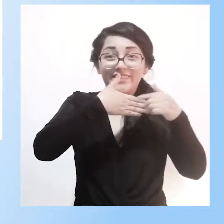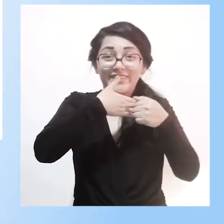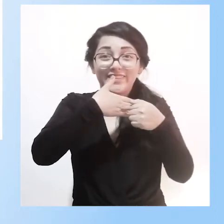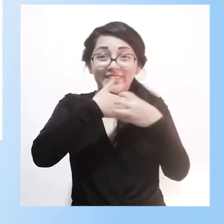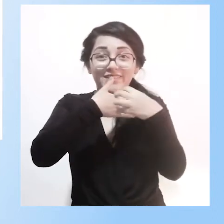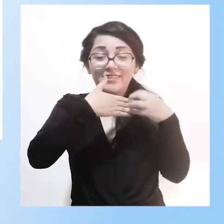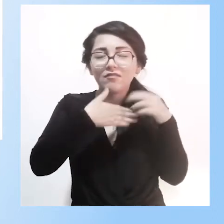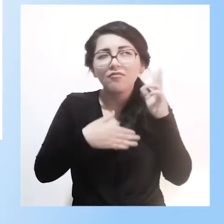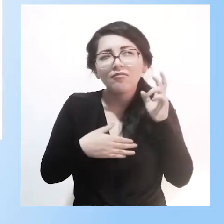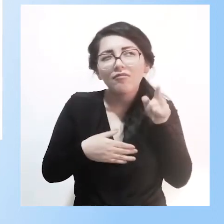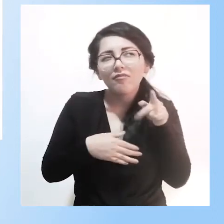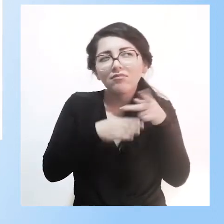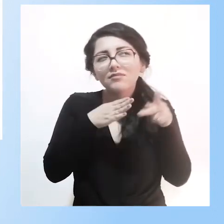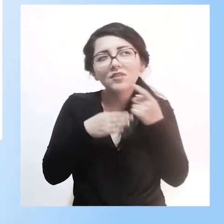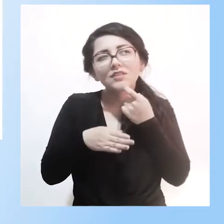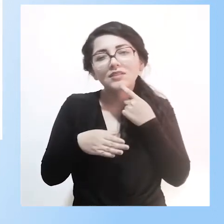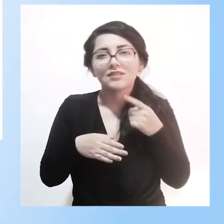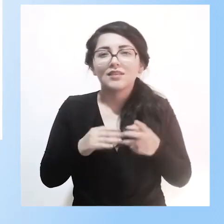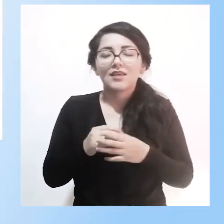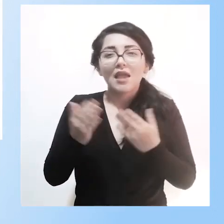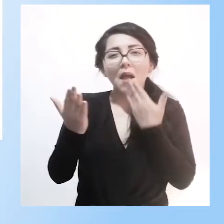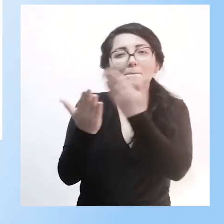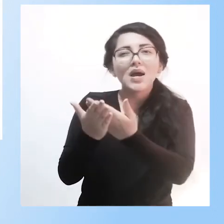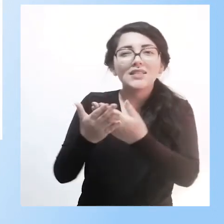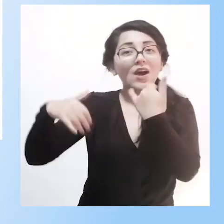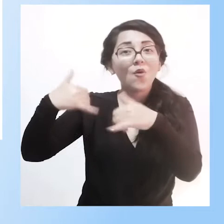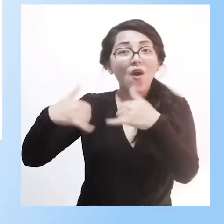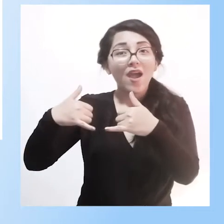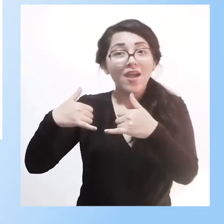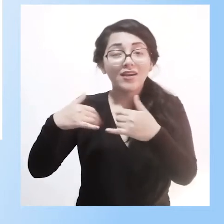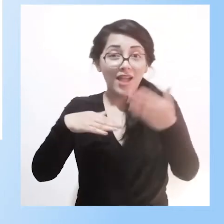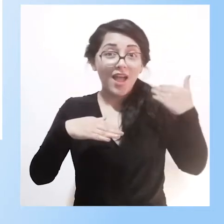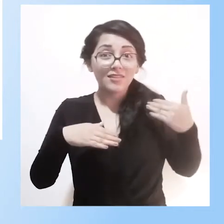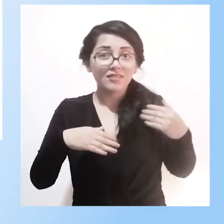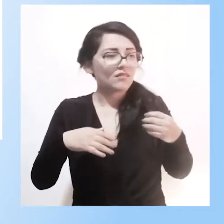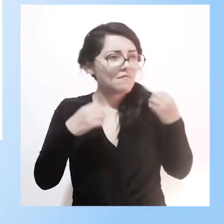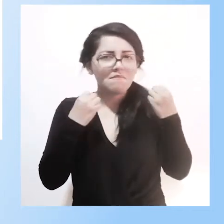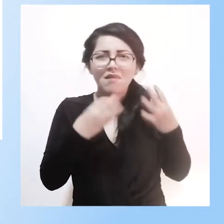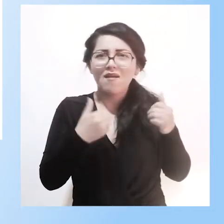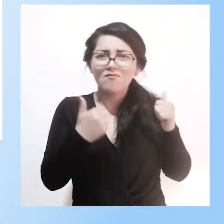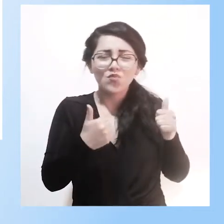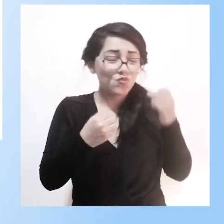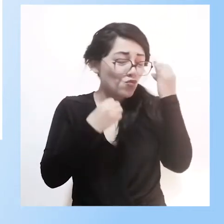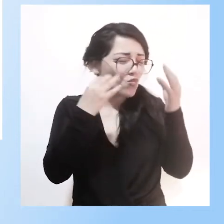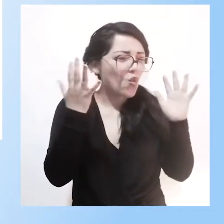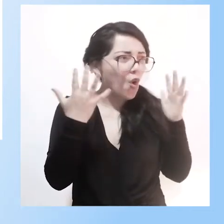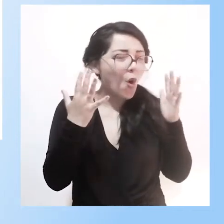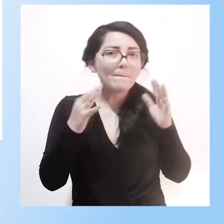la propuesta lúdica en su momento fue muy innovadora. Yo lo sigo considerando innovadora